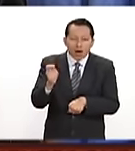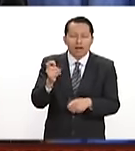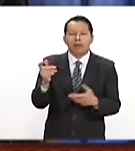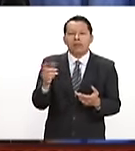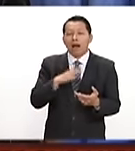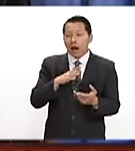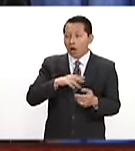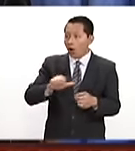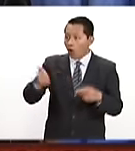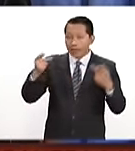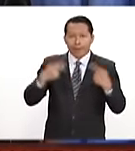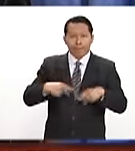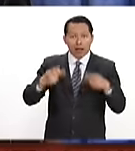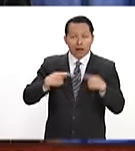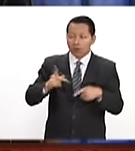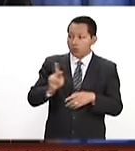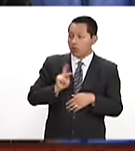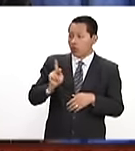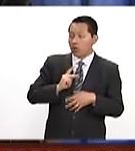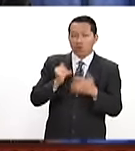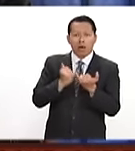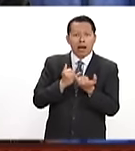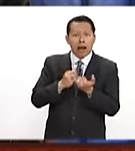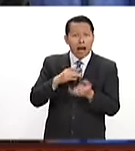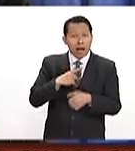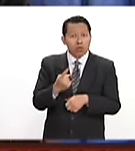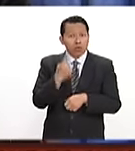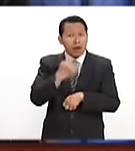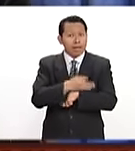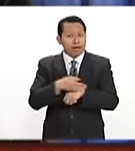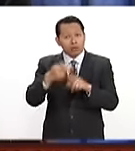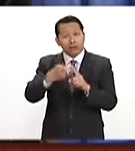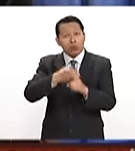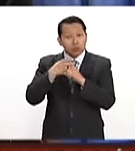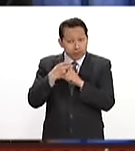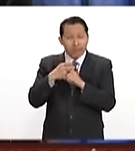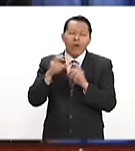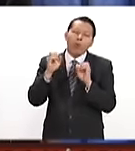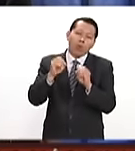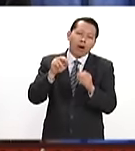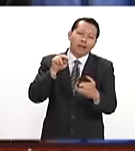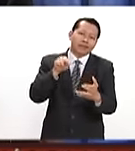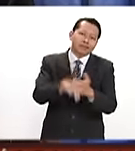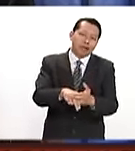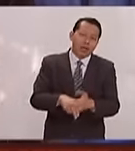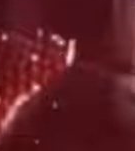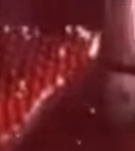personas como ellos que tuvieron algún pariente que fue secuestrado o a veces asesinado.